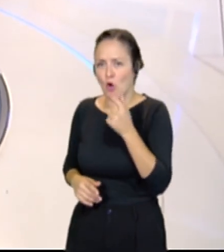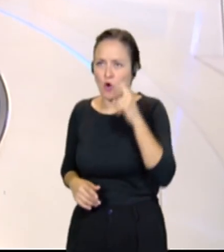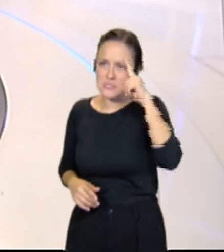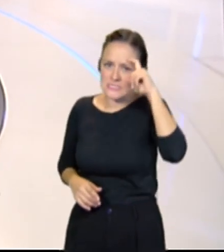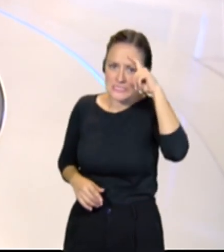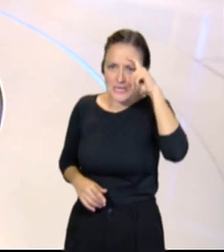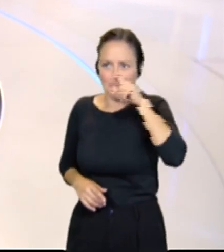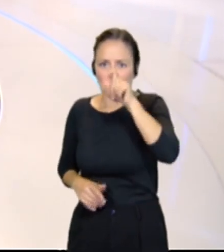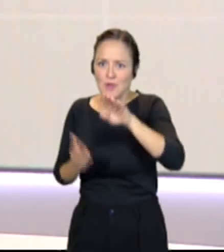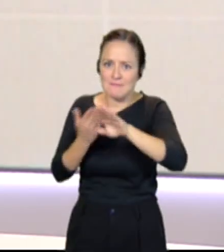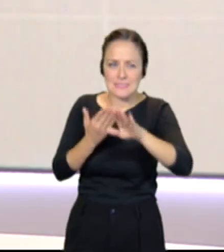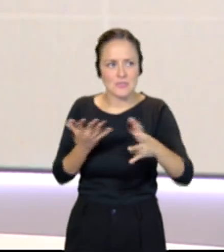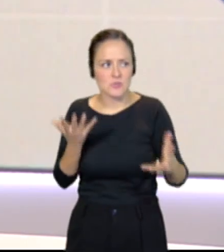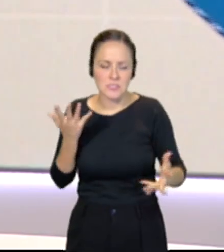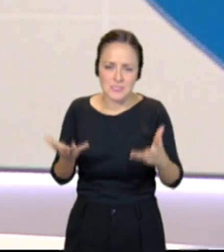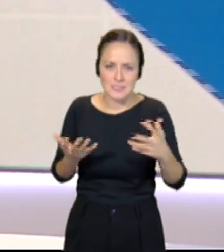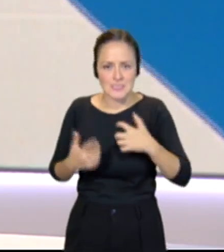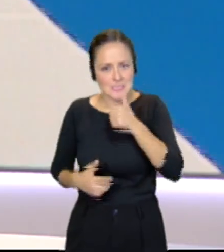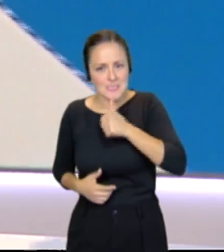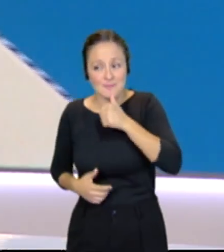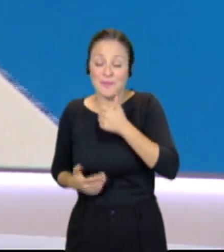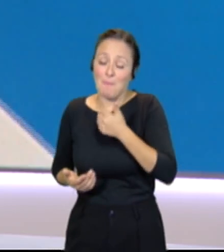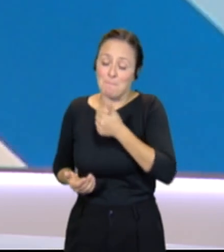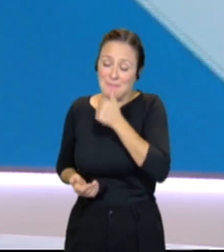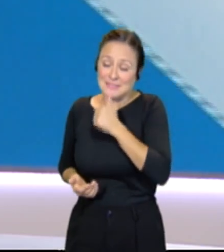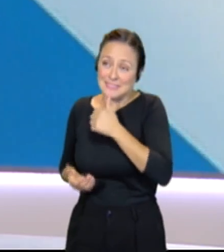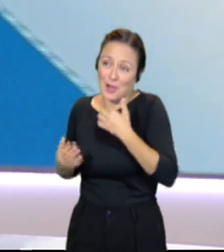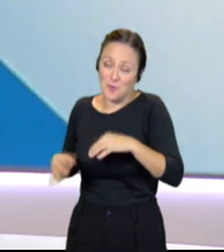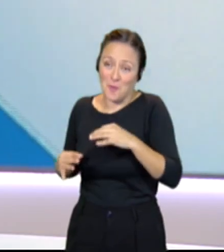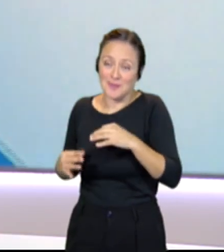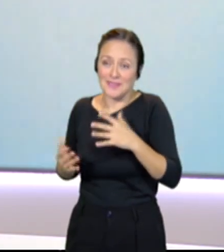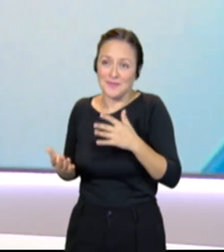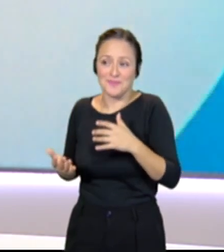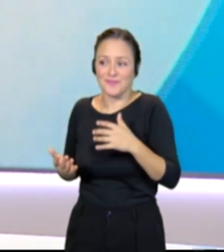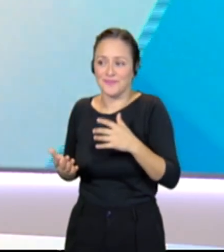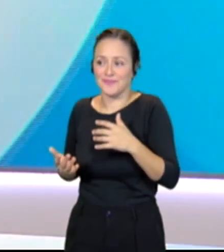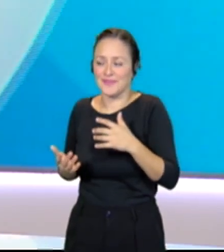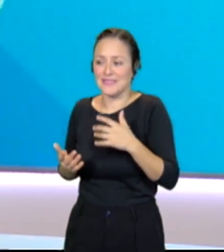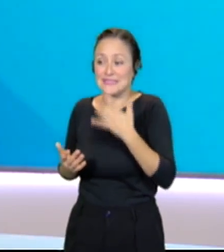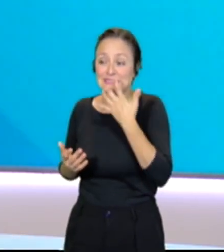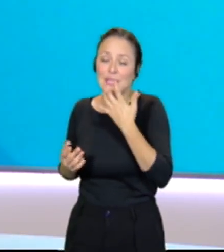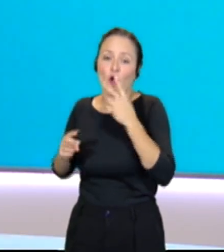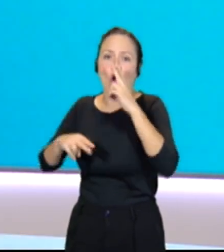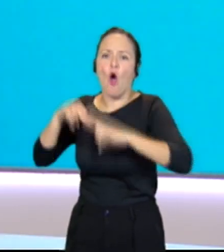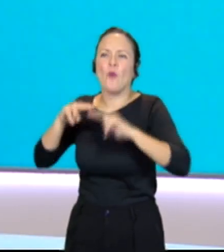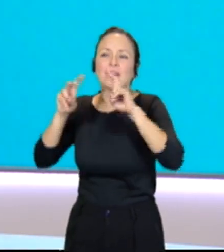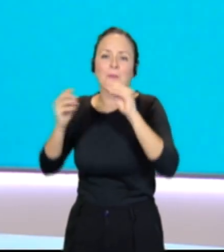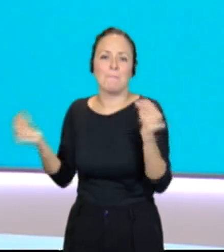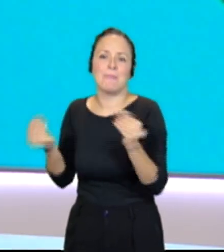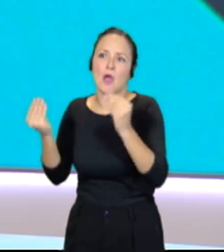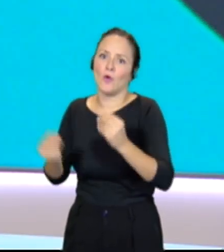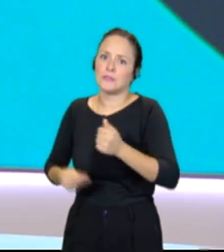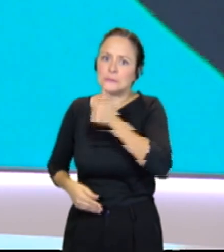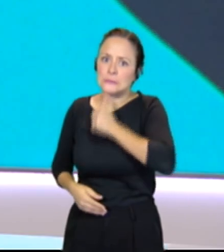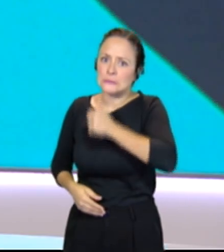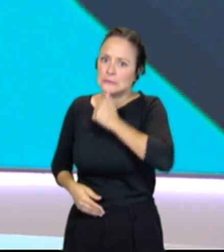a los vecinos. La paciencia normalmente es poca cuando uno se enfrenta a obras de mejora, pero bueno, son para